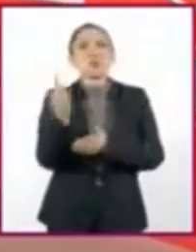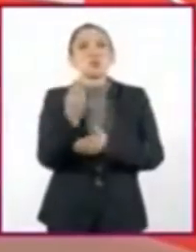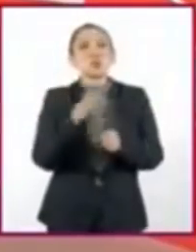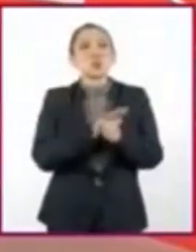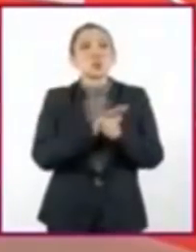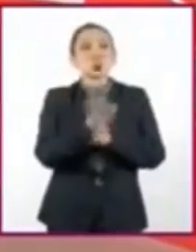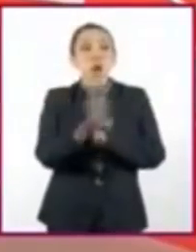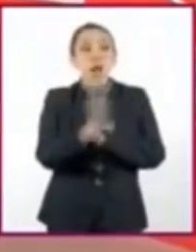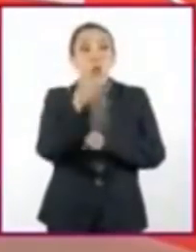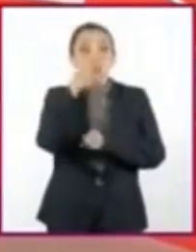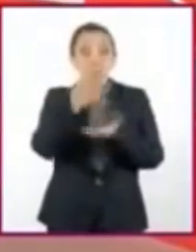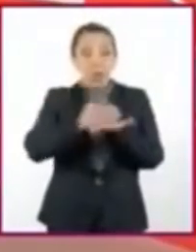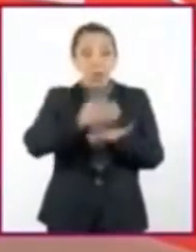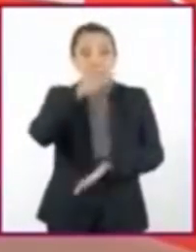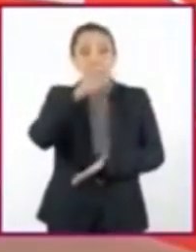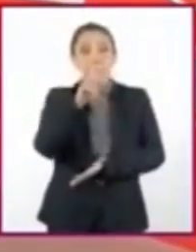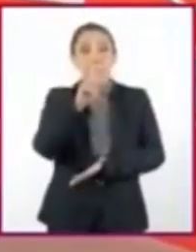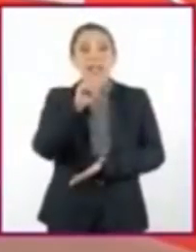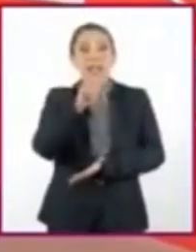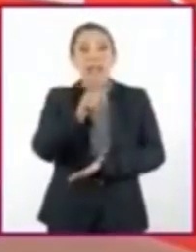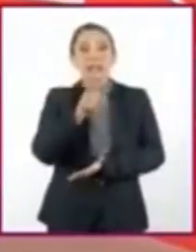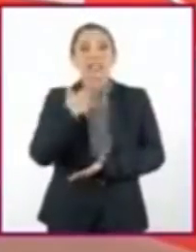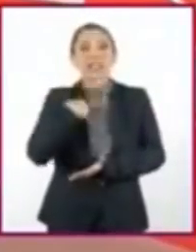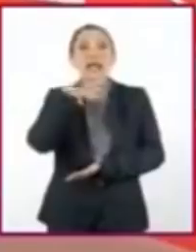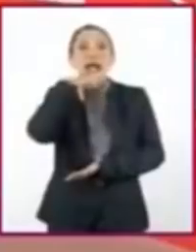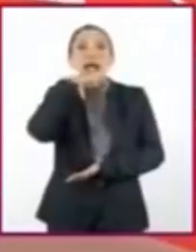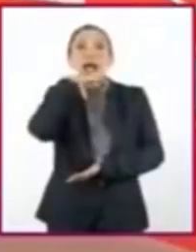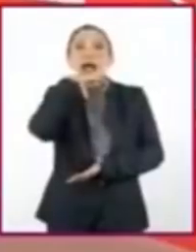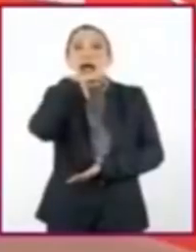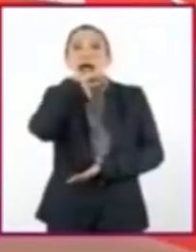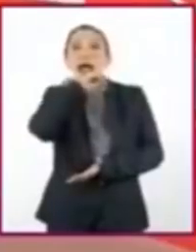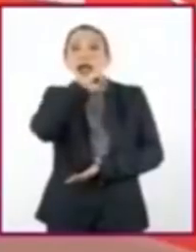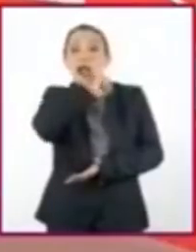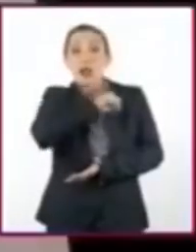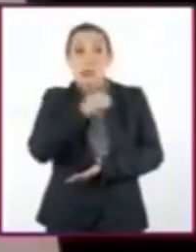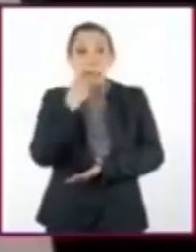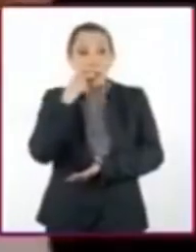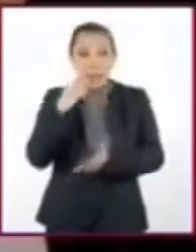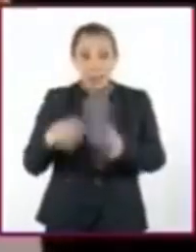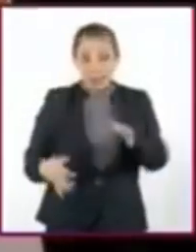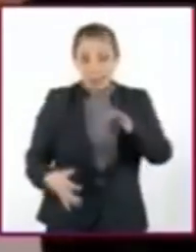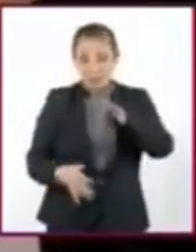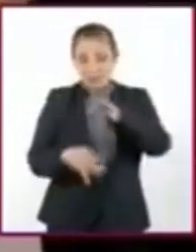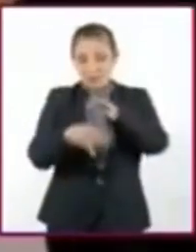es una botella de PET y un poco de calor para unir las piezas.